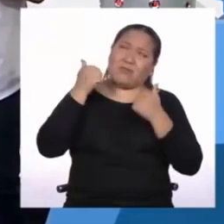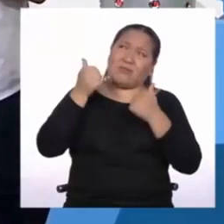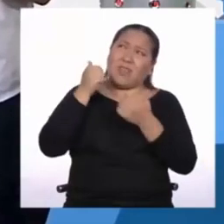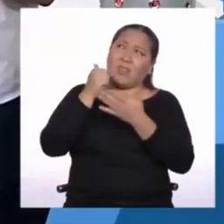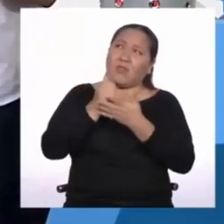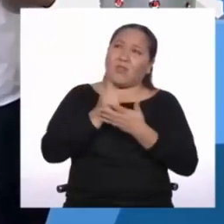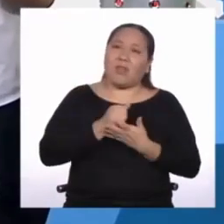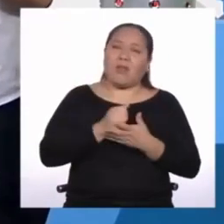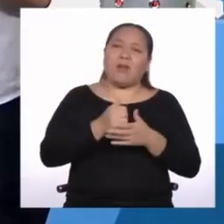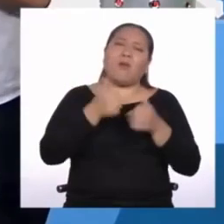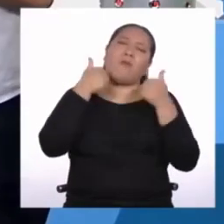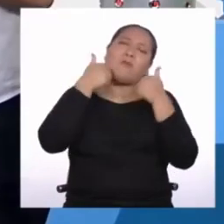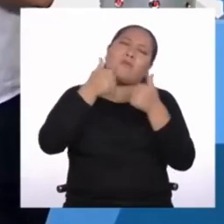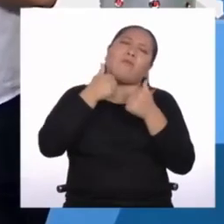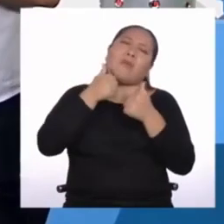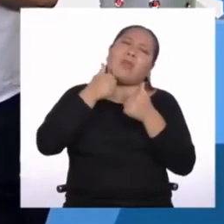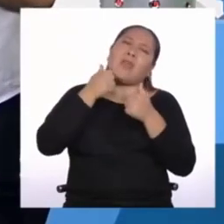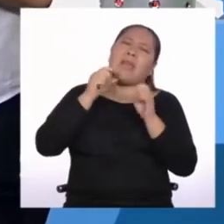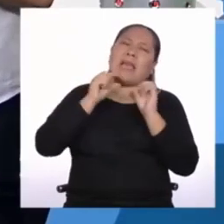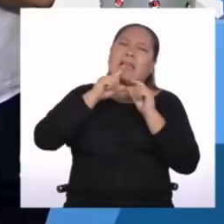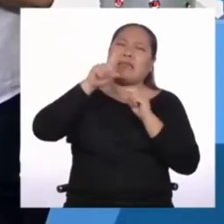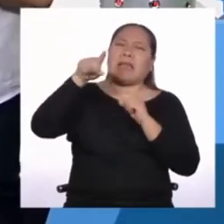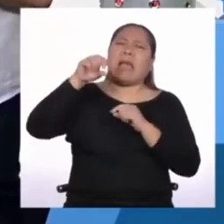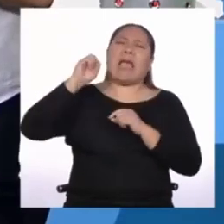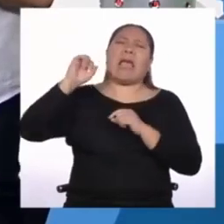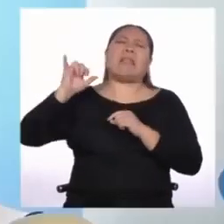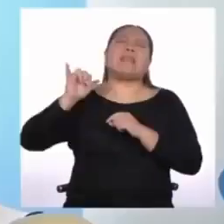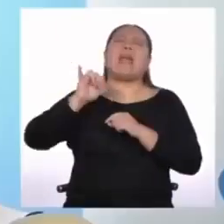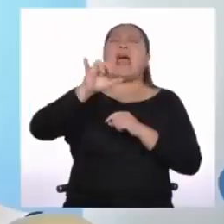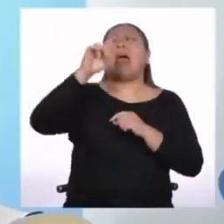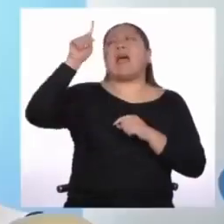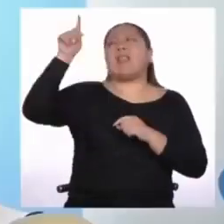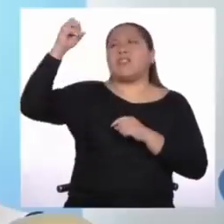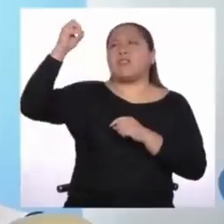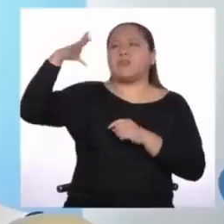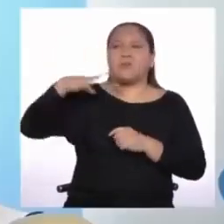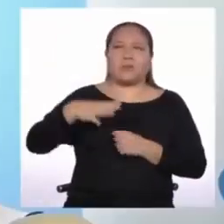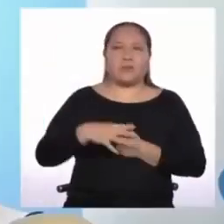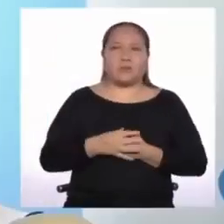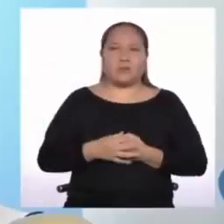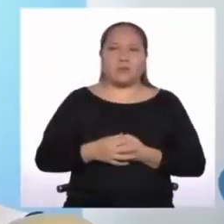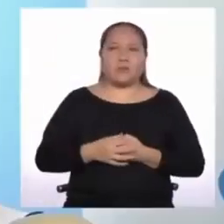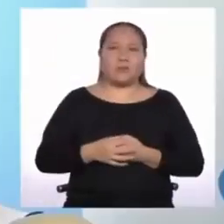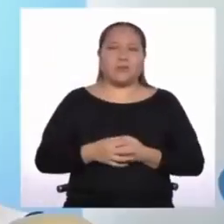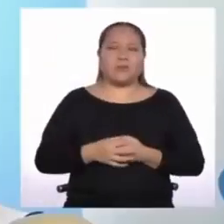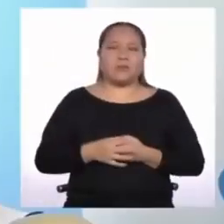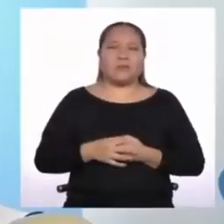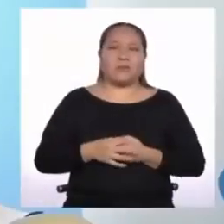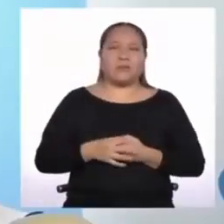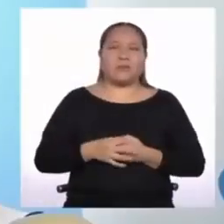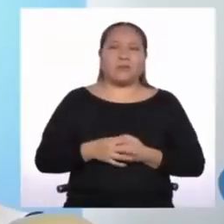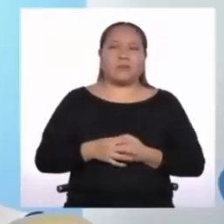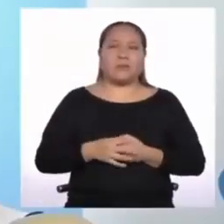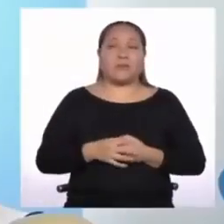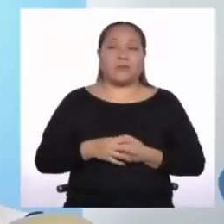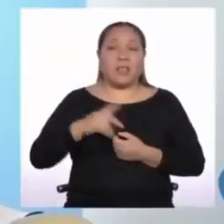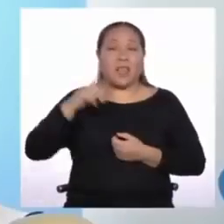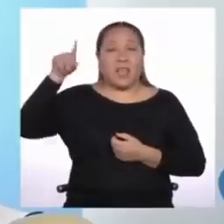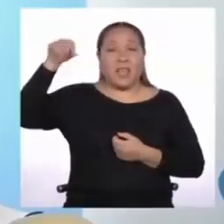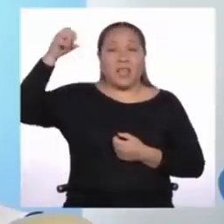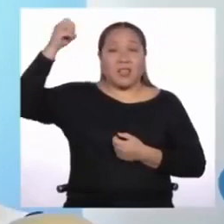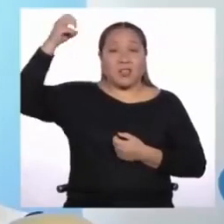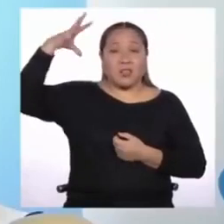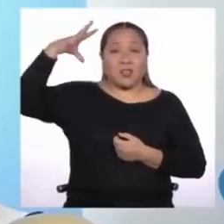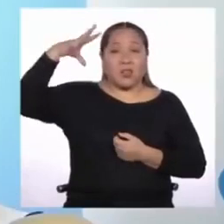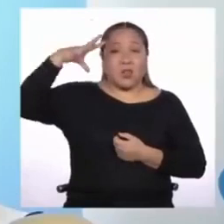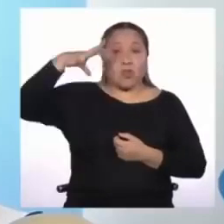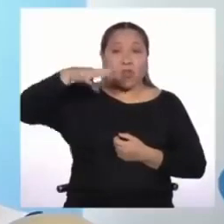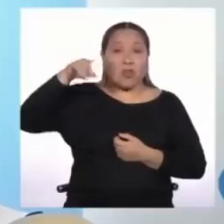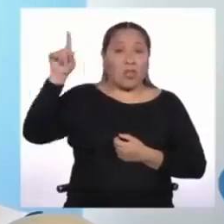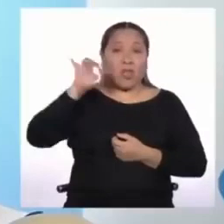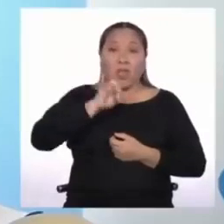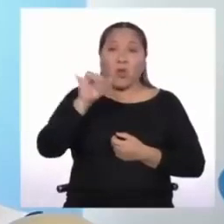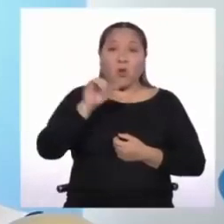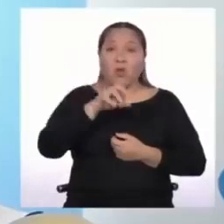Espérate, ¿qué nos puedes responder a eso, Delta? Escaneando. El Sol, como las demás estrellas, se parece